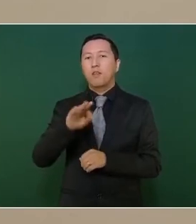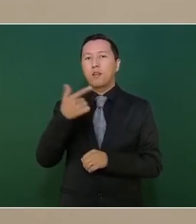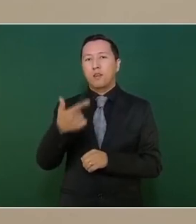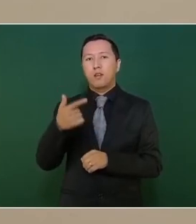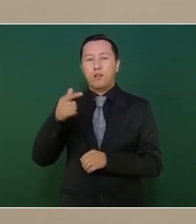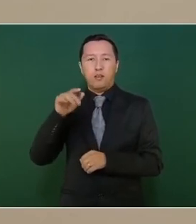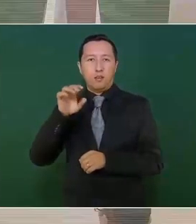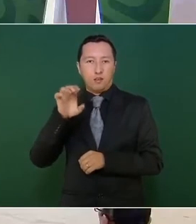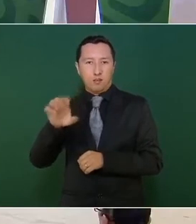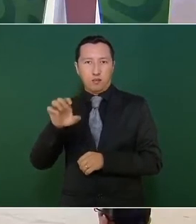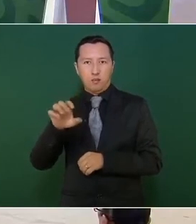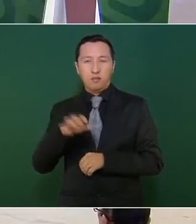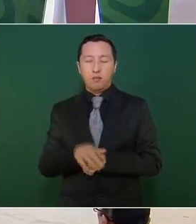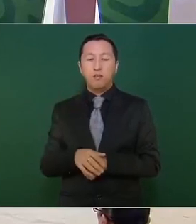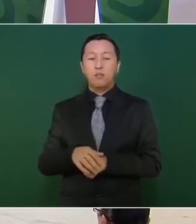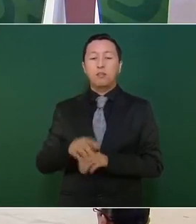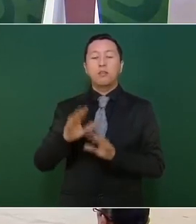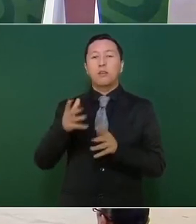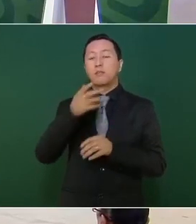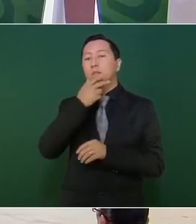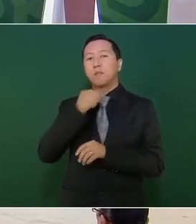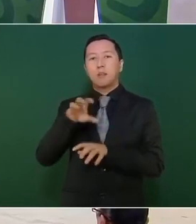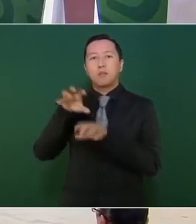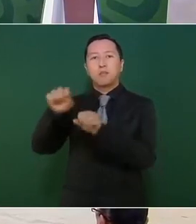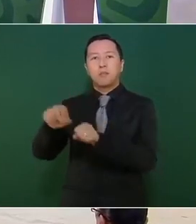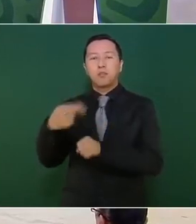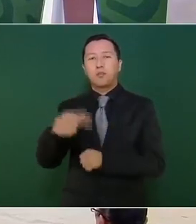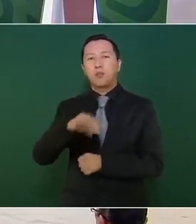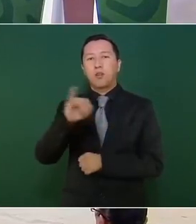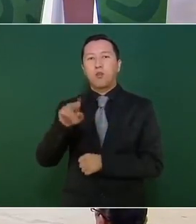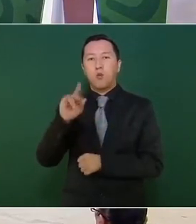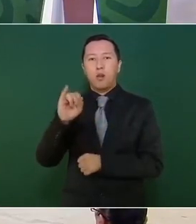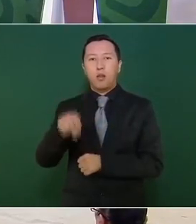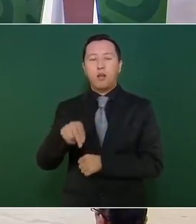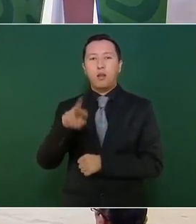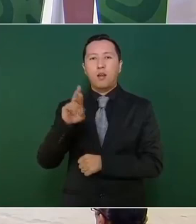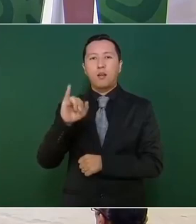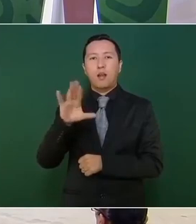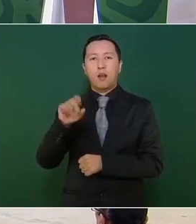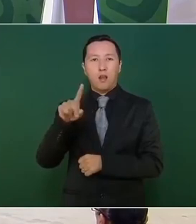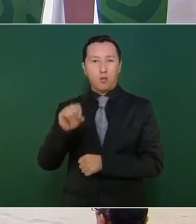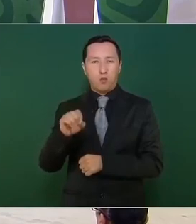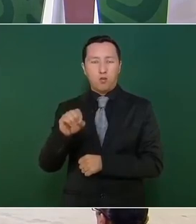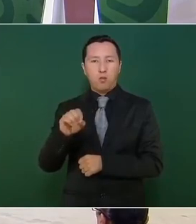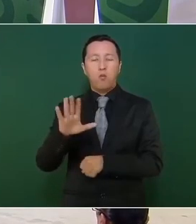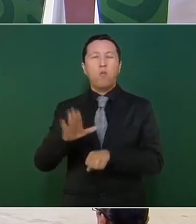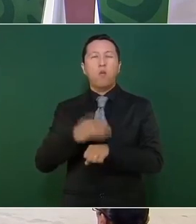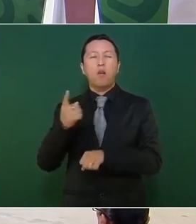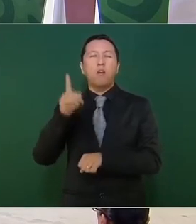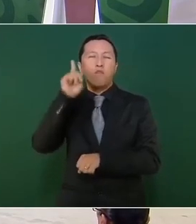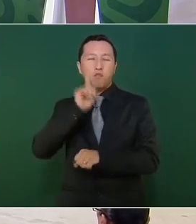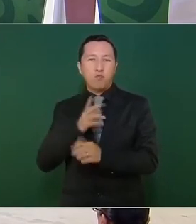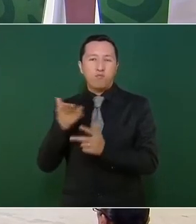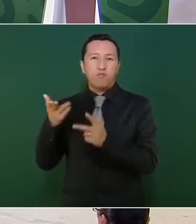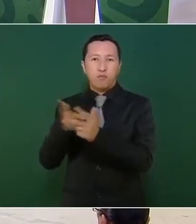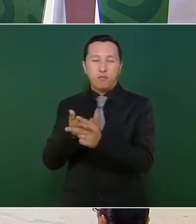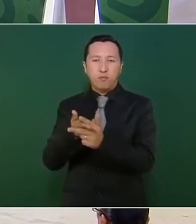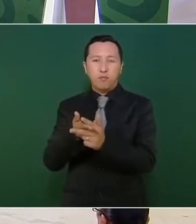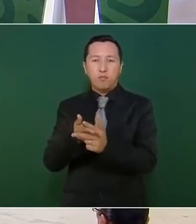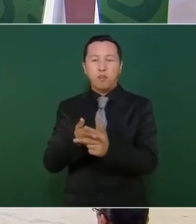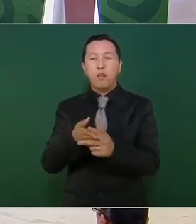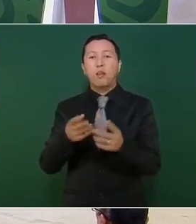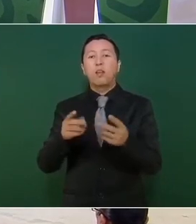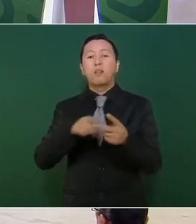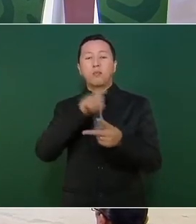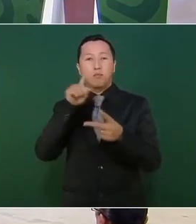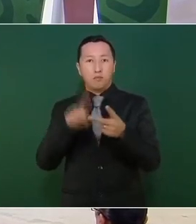Justicia de aquella entidad, Julián Ricardo N., por el delito de feminicidio y también por el